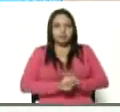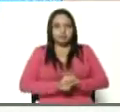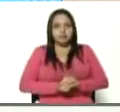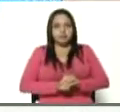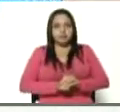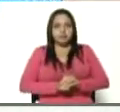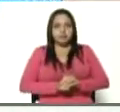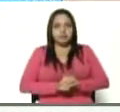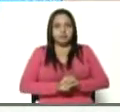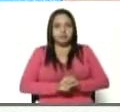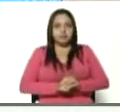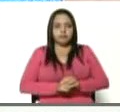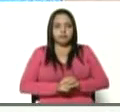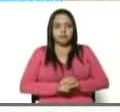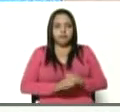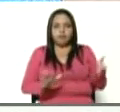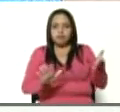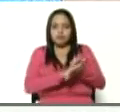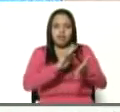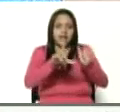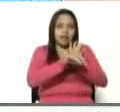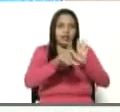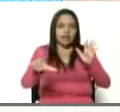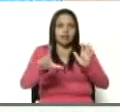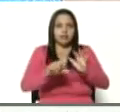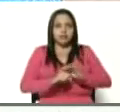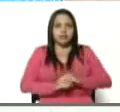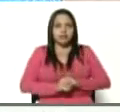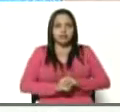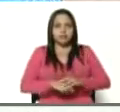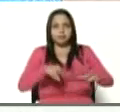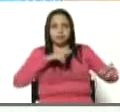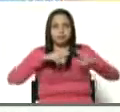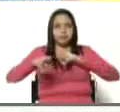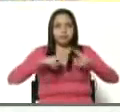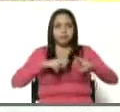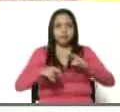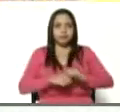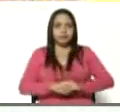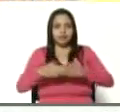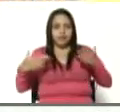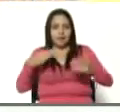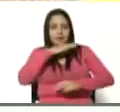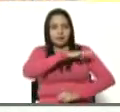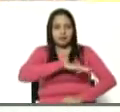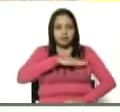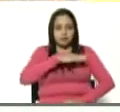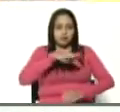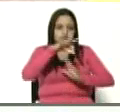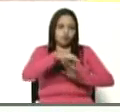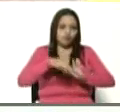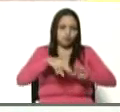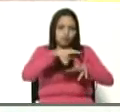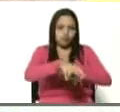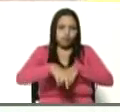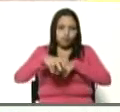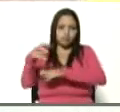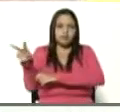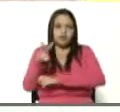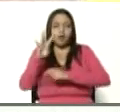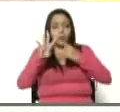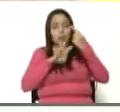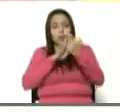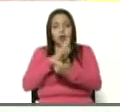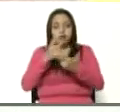las leyes vinculados a la Gran Misión Agro-Venezuela. Son cuatro